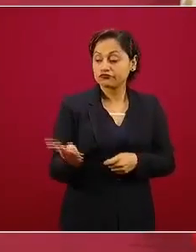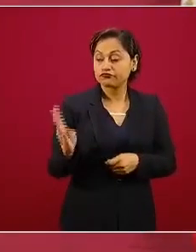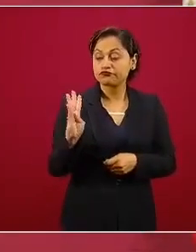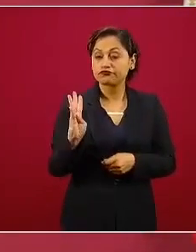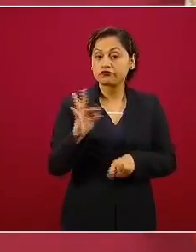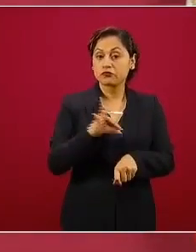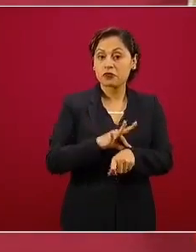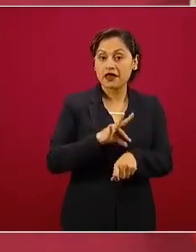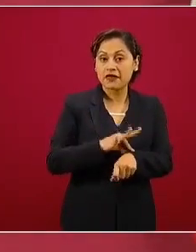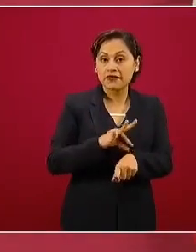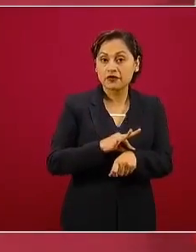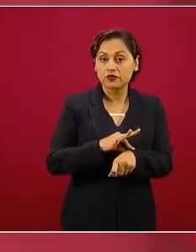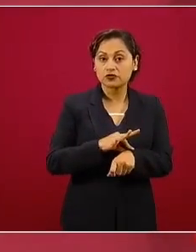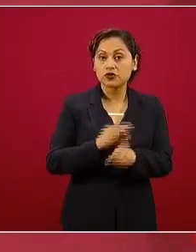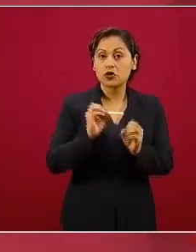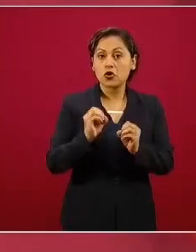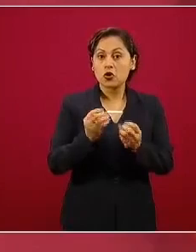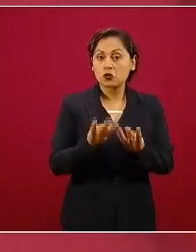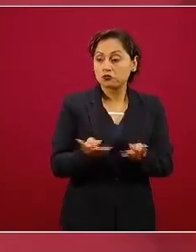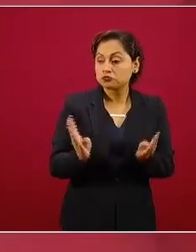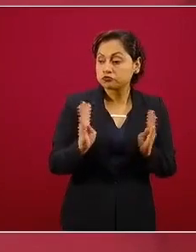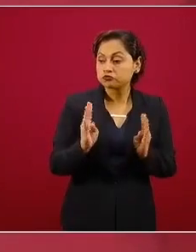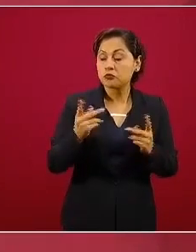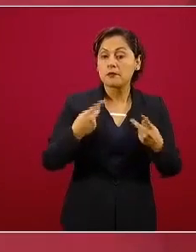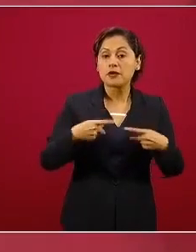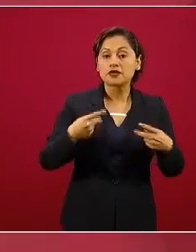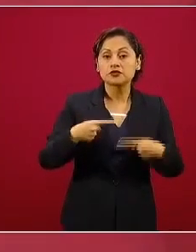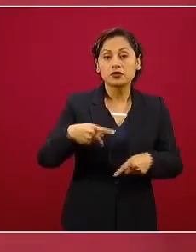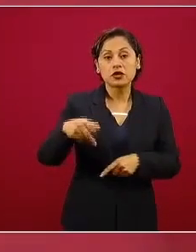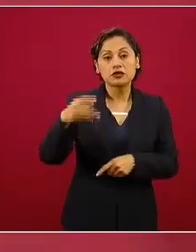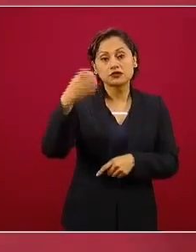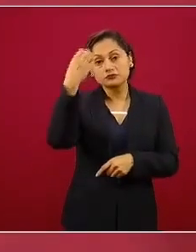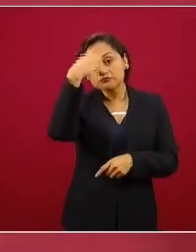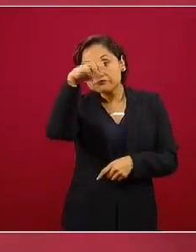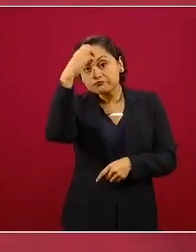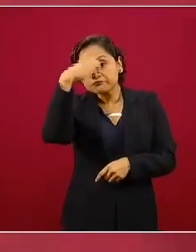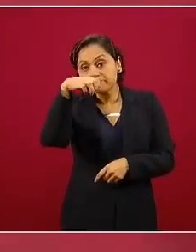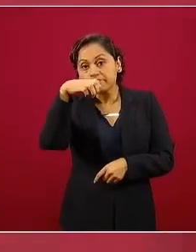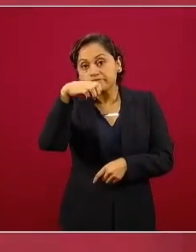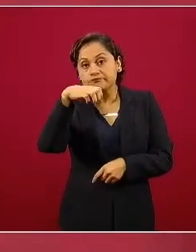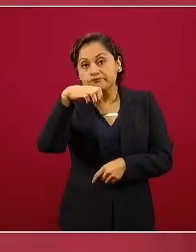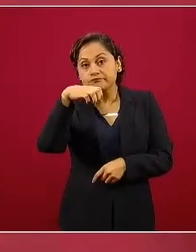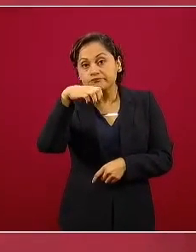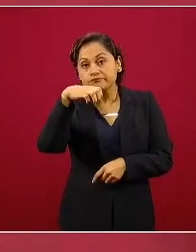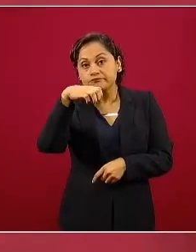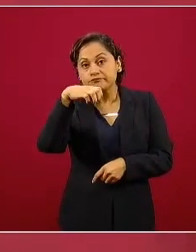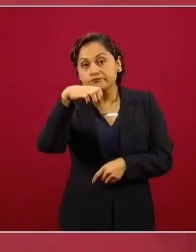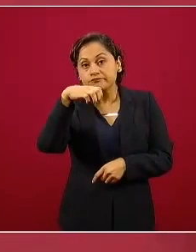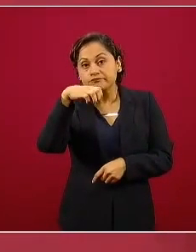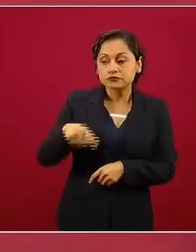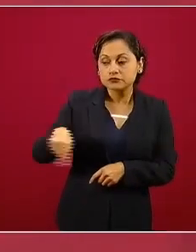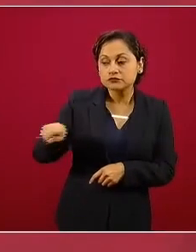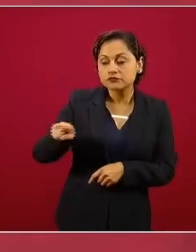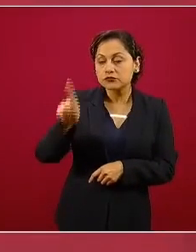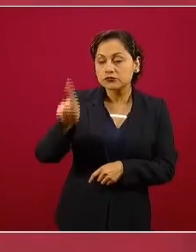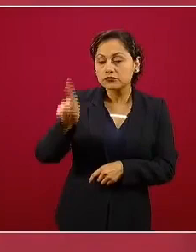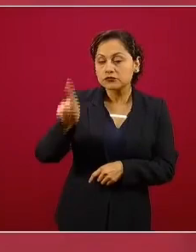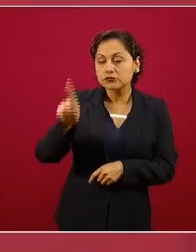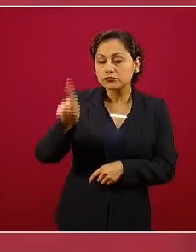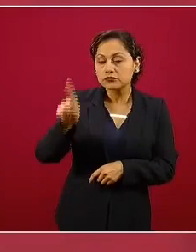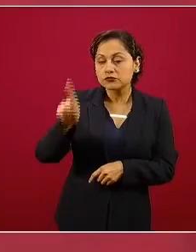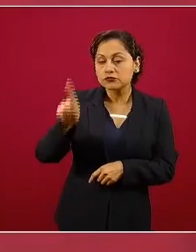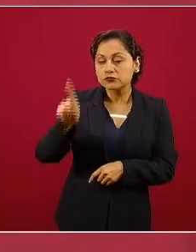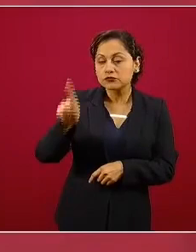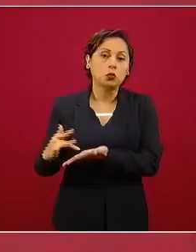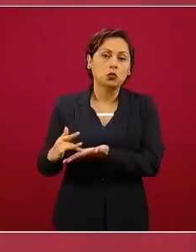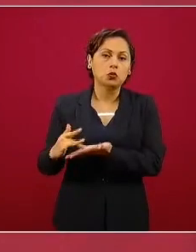eso nos ayudó mucho. Entonces, medalla de oro para el